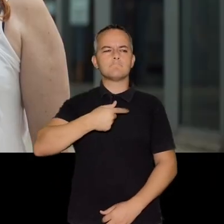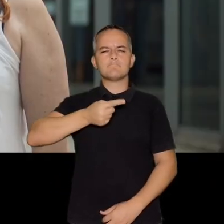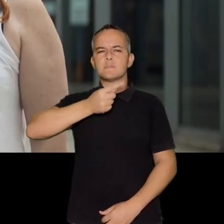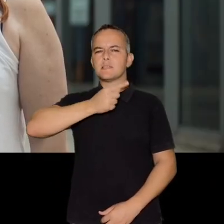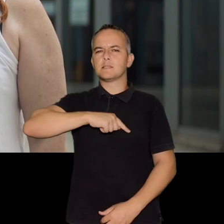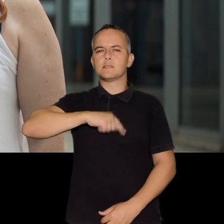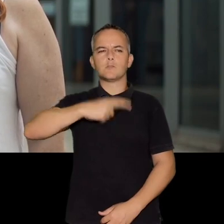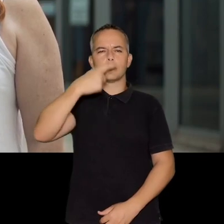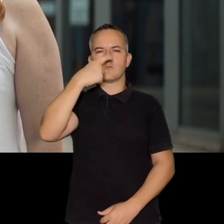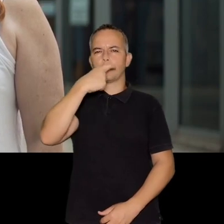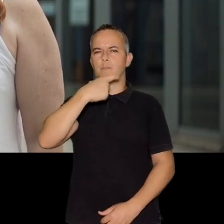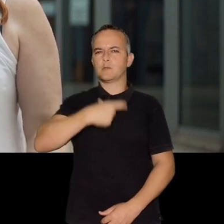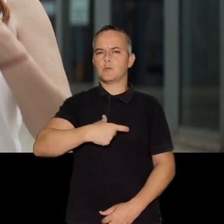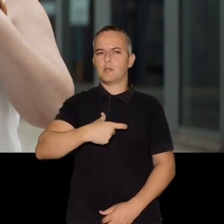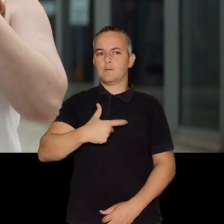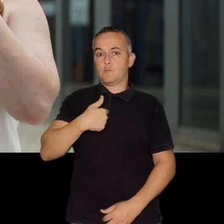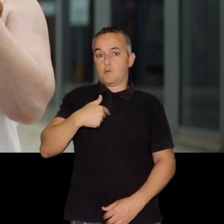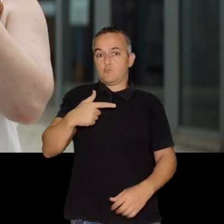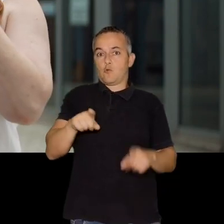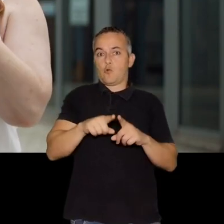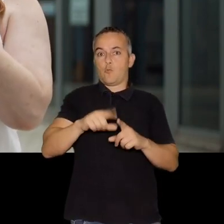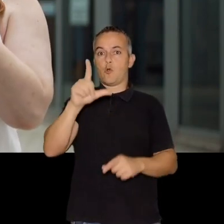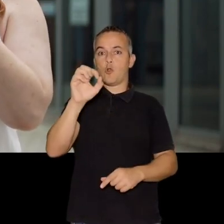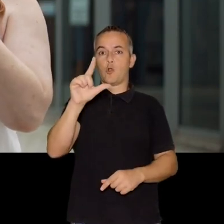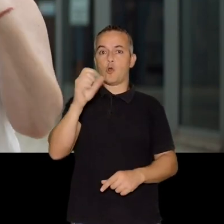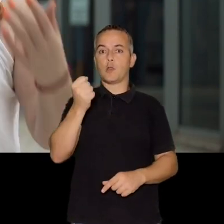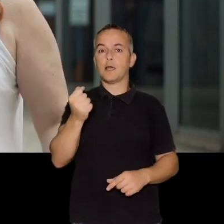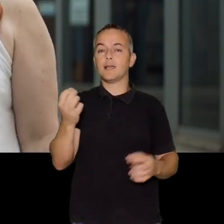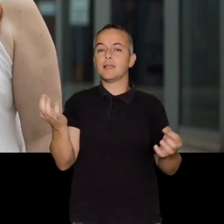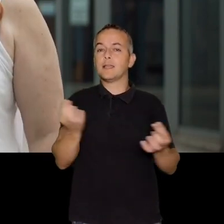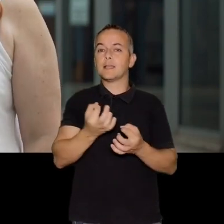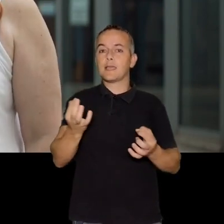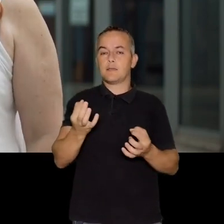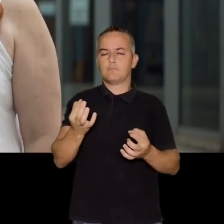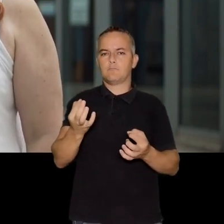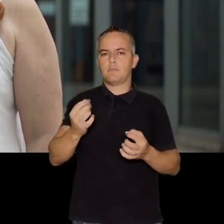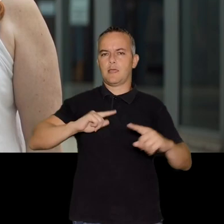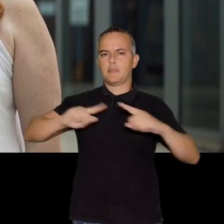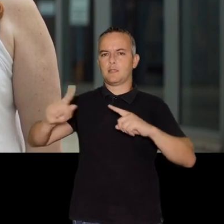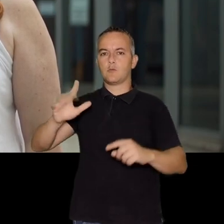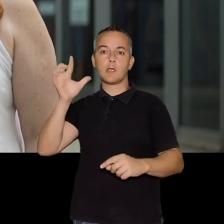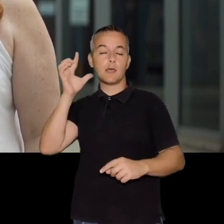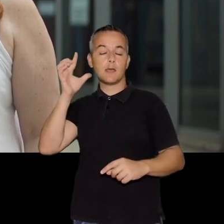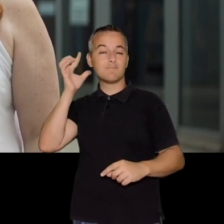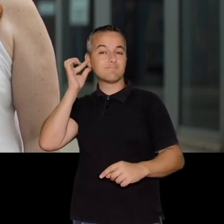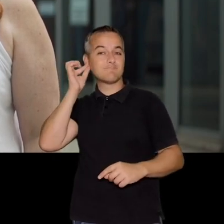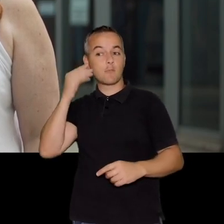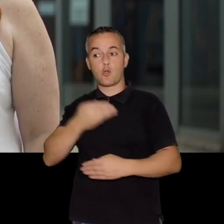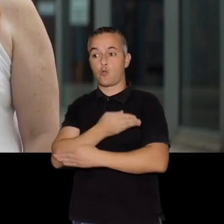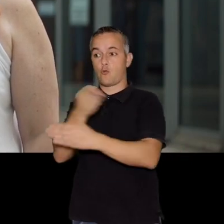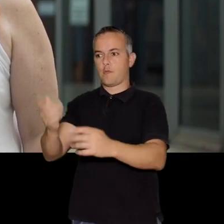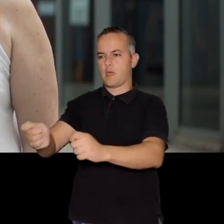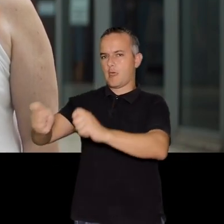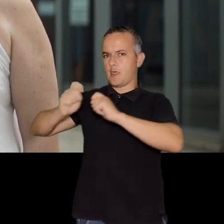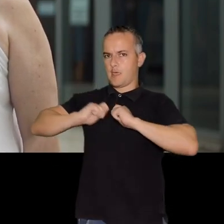Ha hecho que exista yo como Lola un poco más dentro de este proceso la confianza que la